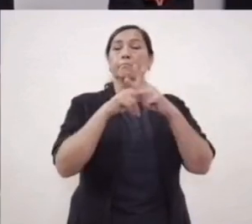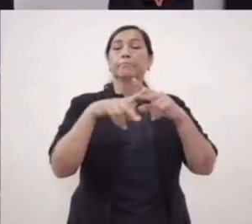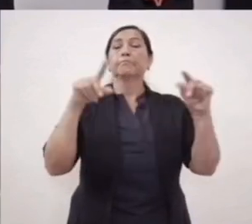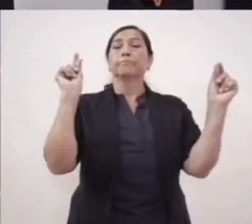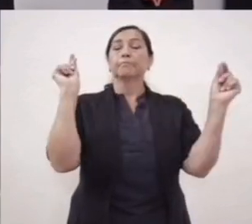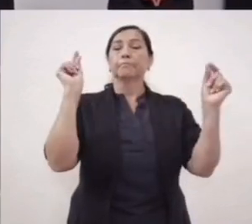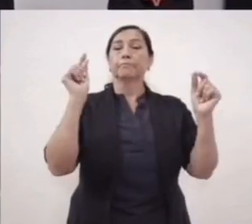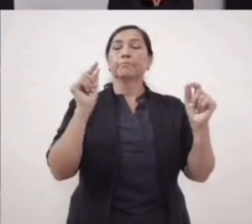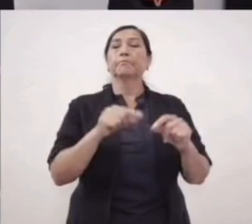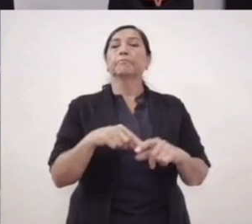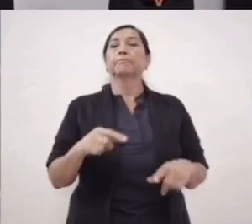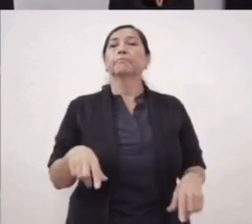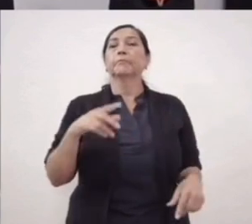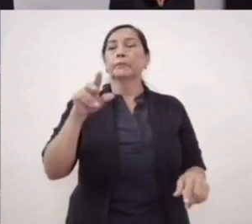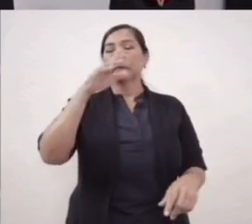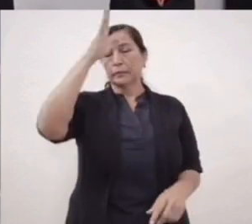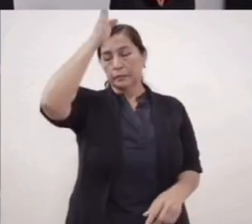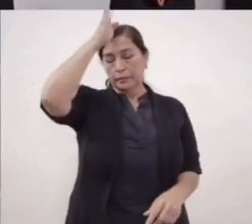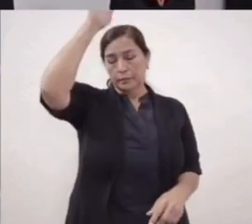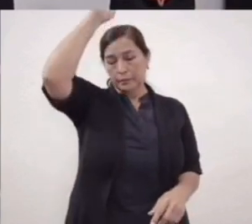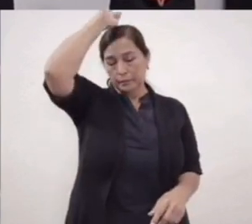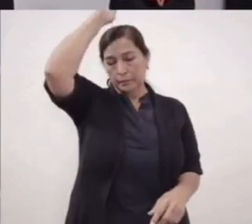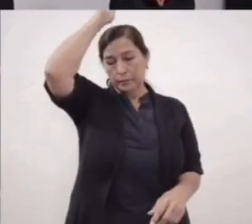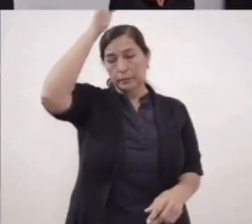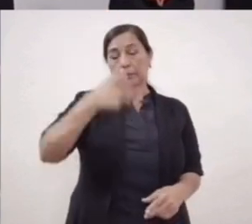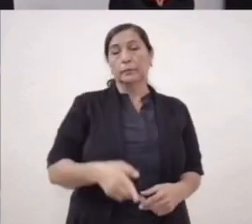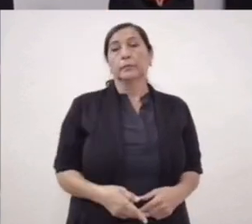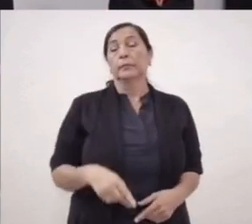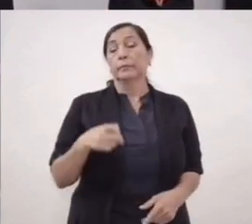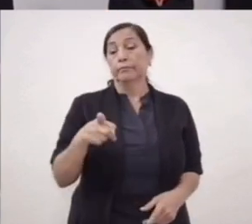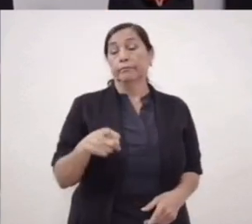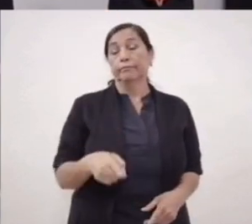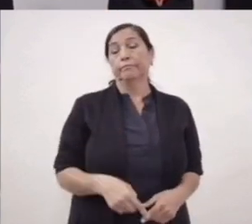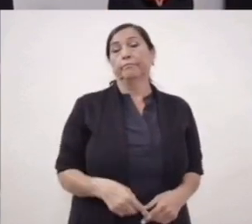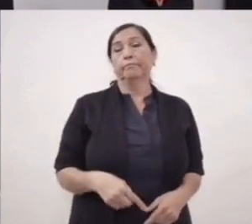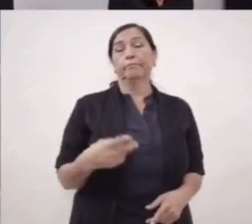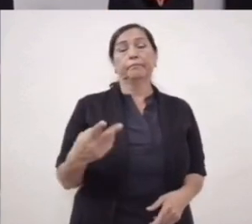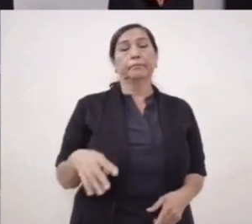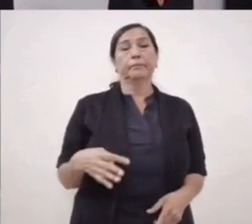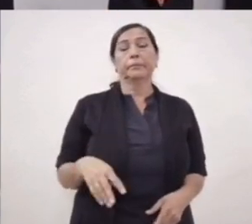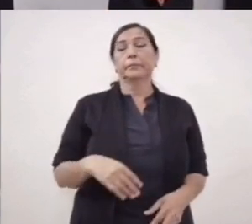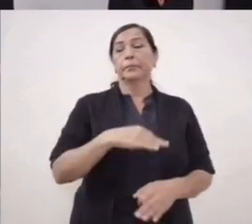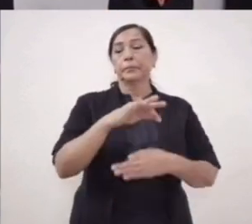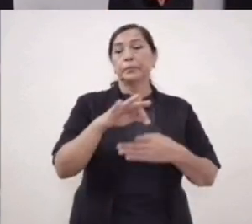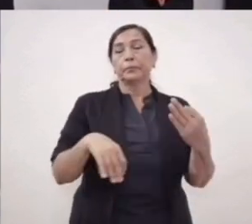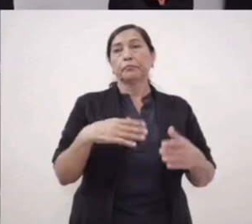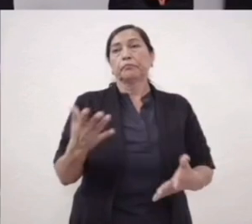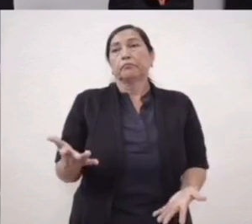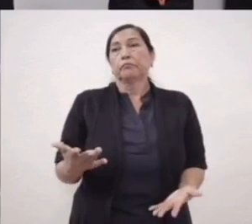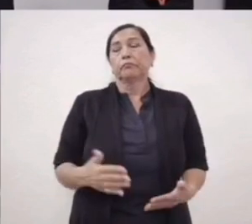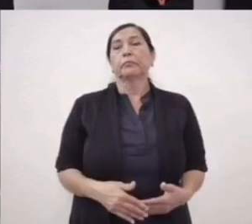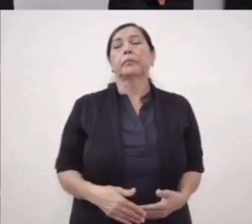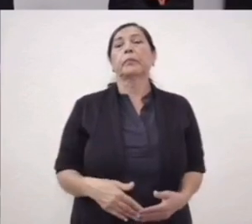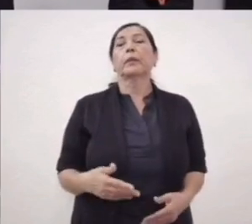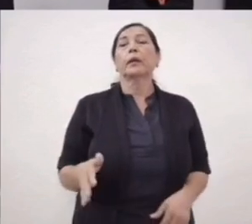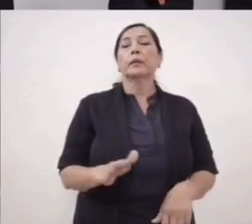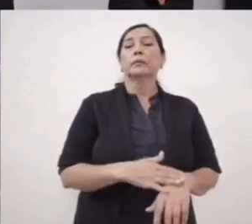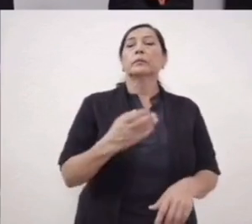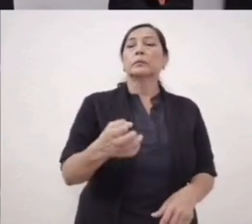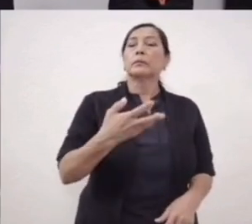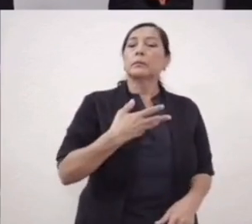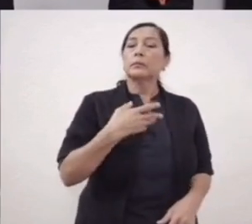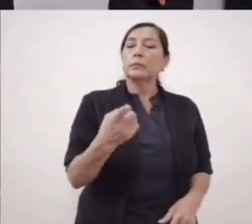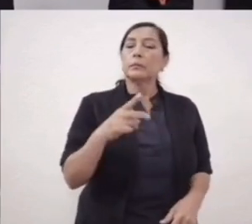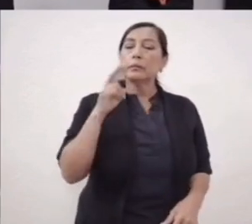palenque ilegal. Y tiene que ver, también lo señalo, que estamos rompiendo con inercias